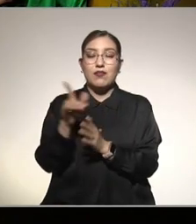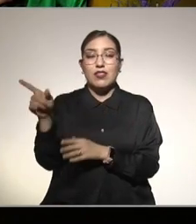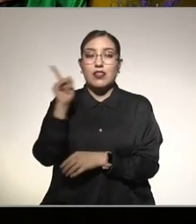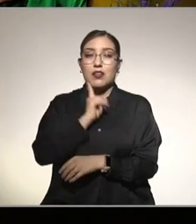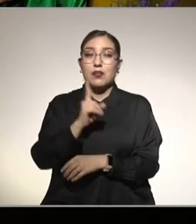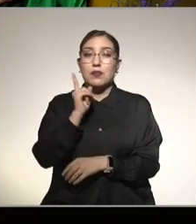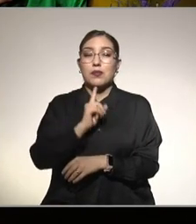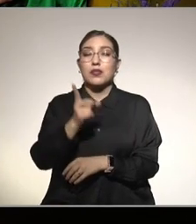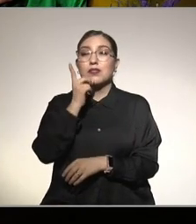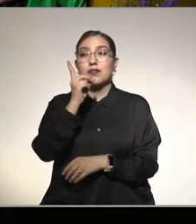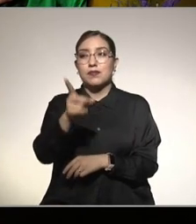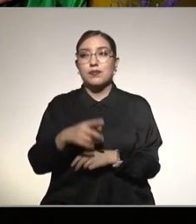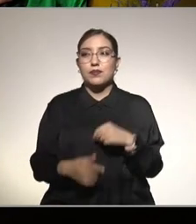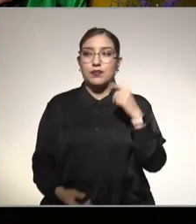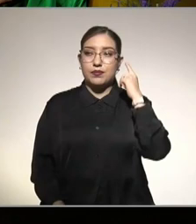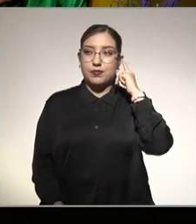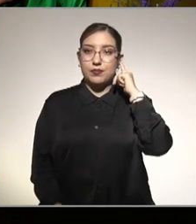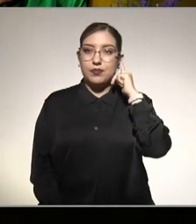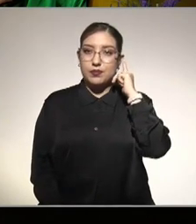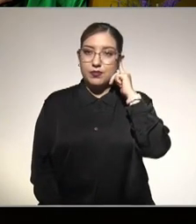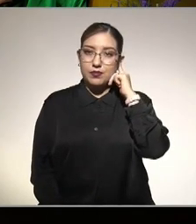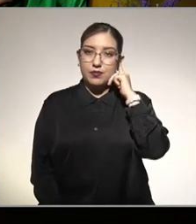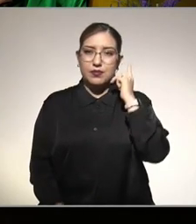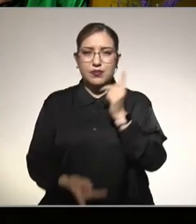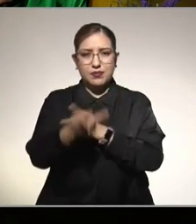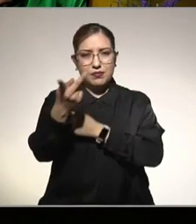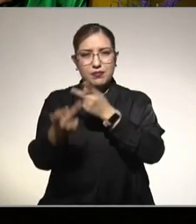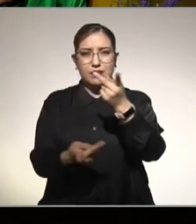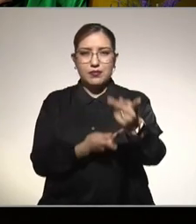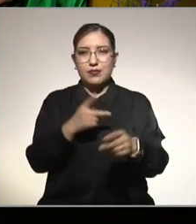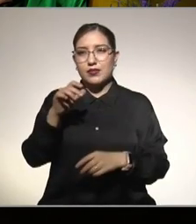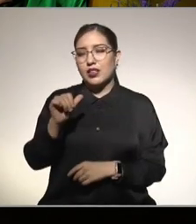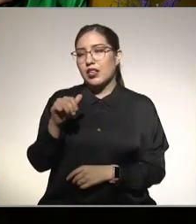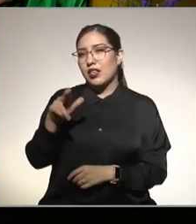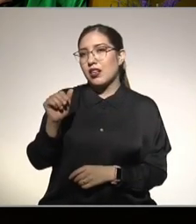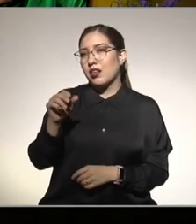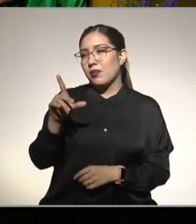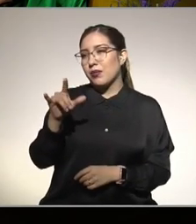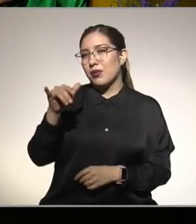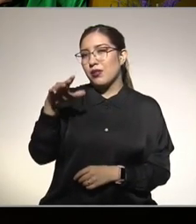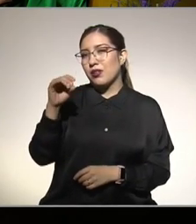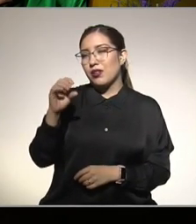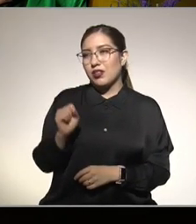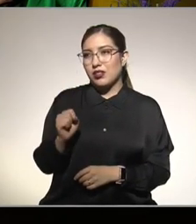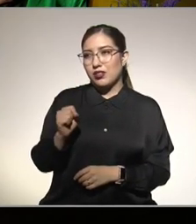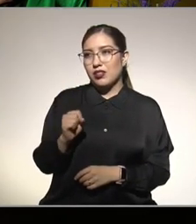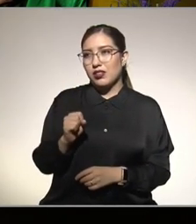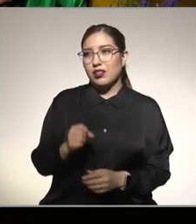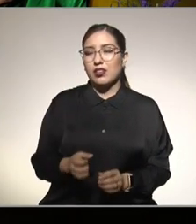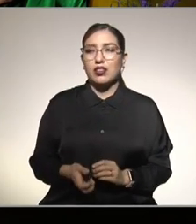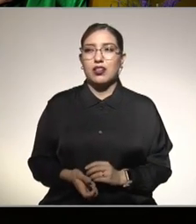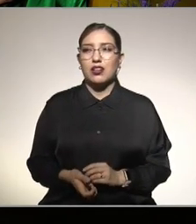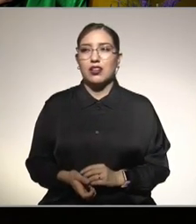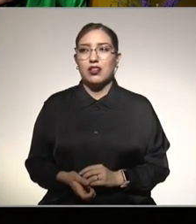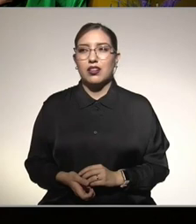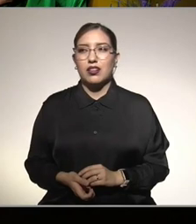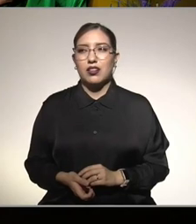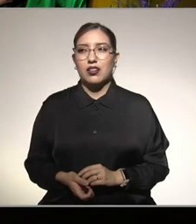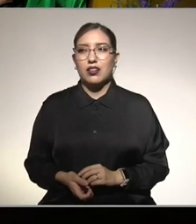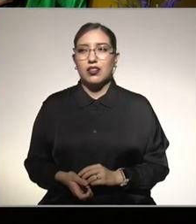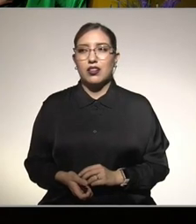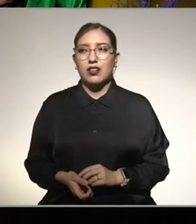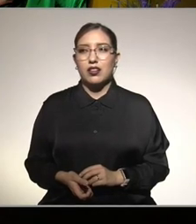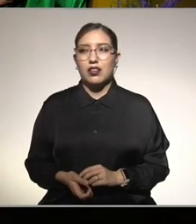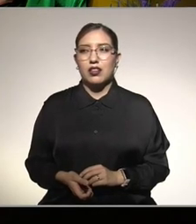nos pregunta doctores cómo afectan los anabólicos a los alimentos industriales y los perdón cómo